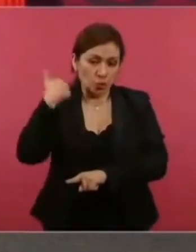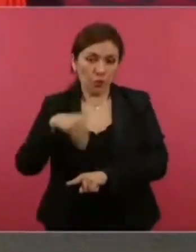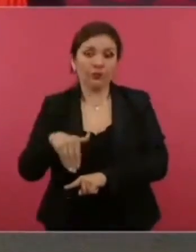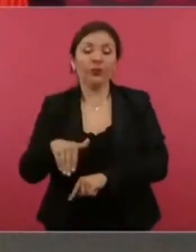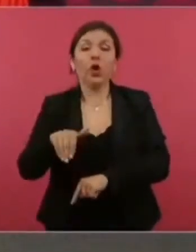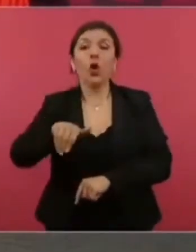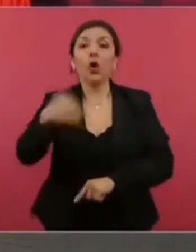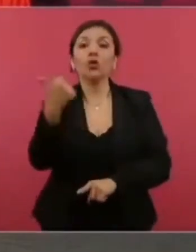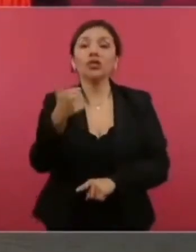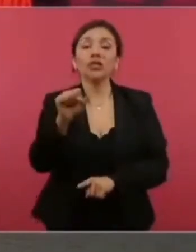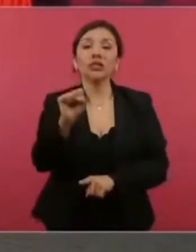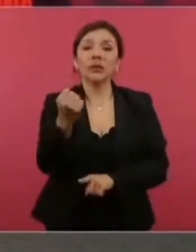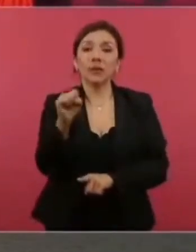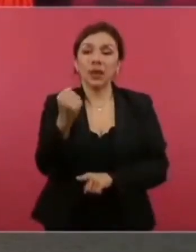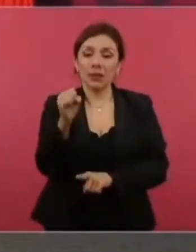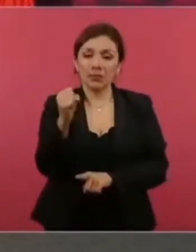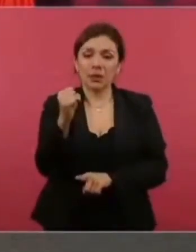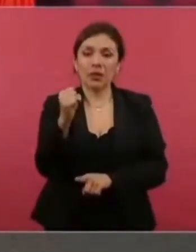el 11 de septiembre,